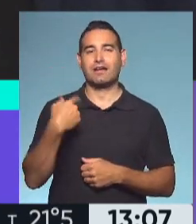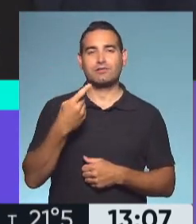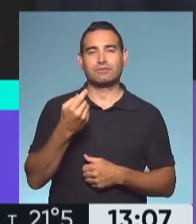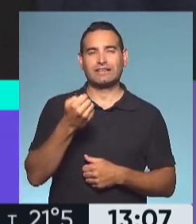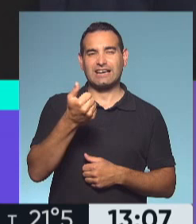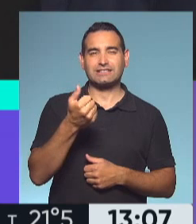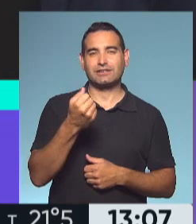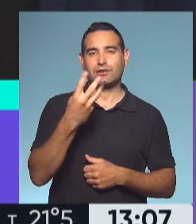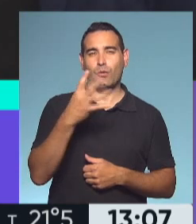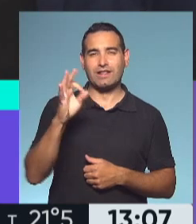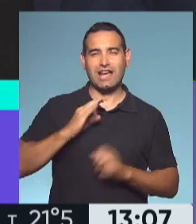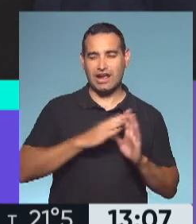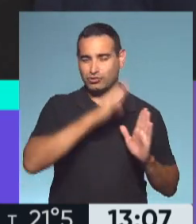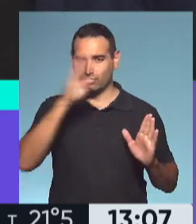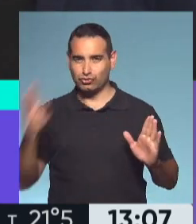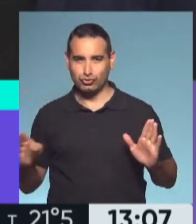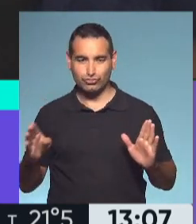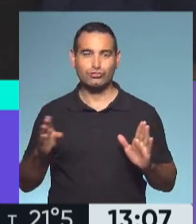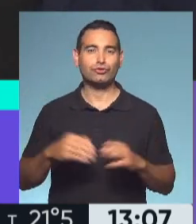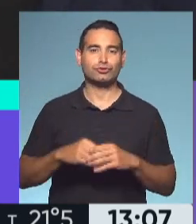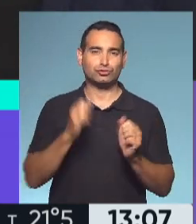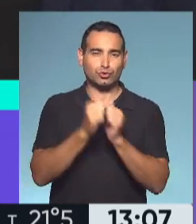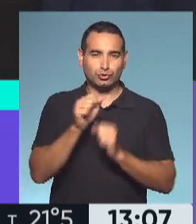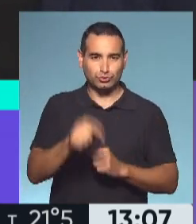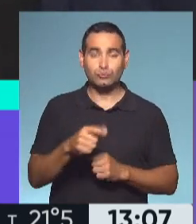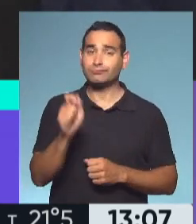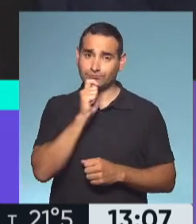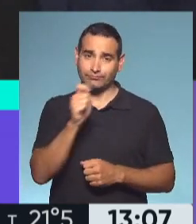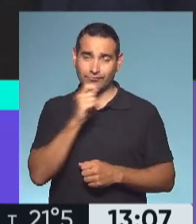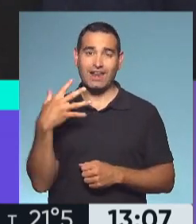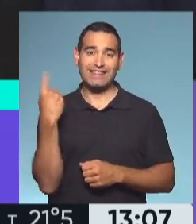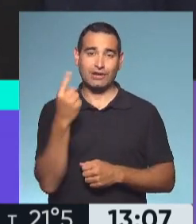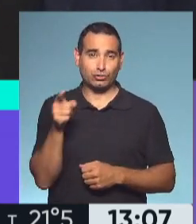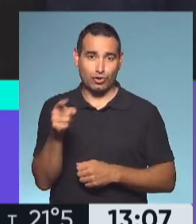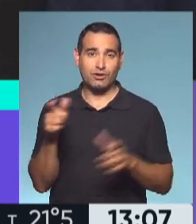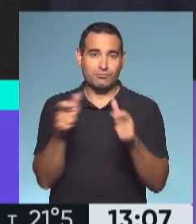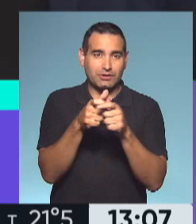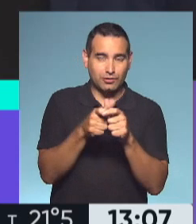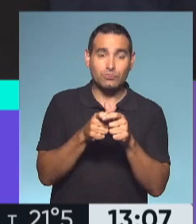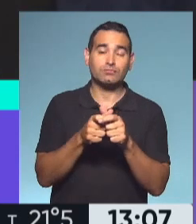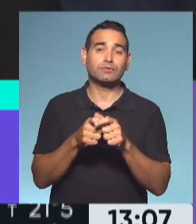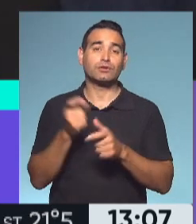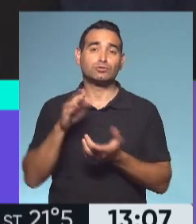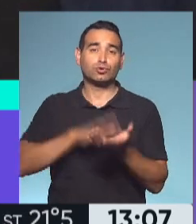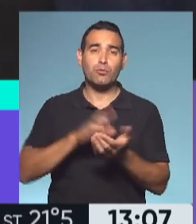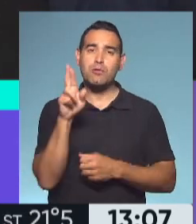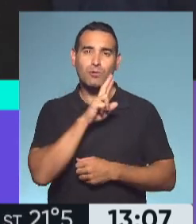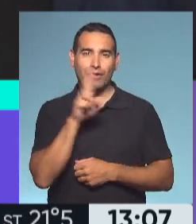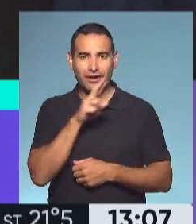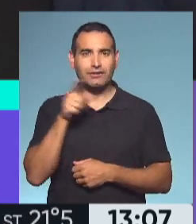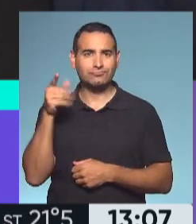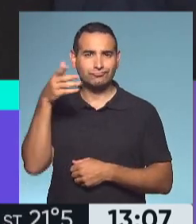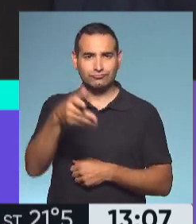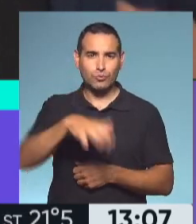casi 4 décadas por Federico Frifetzio. Con él hablamos, es el director de esta historia, con estas mujeres fueron al lugar allí a